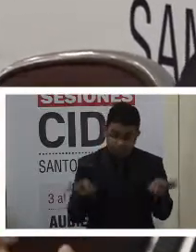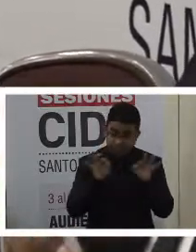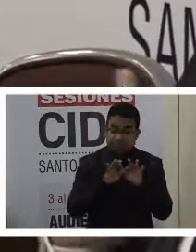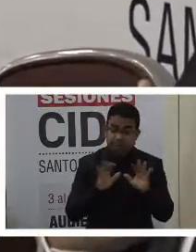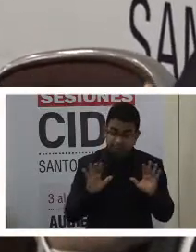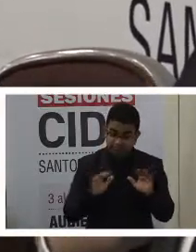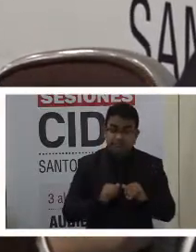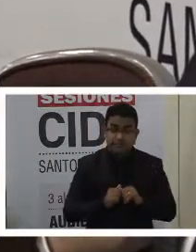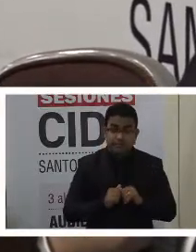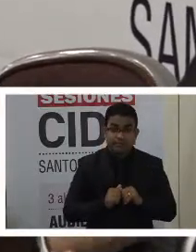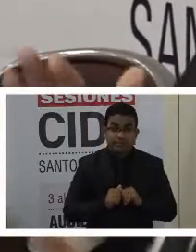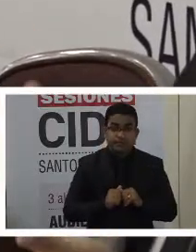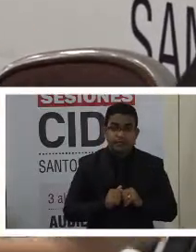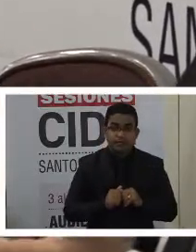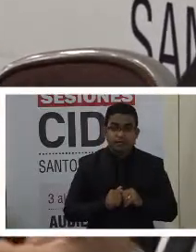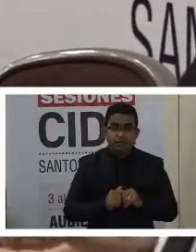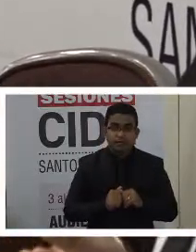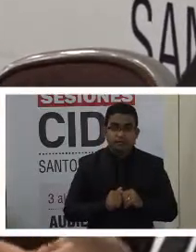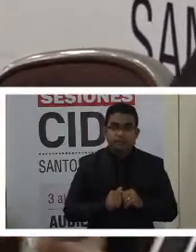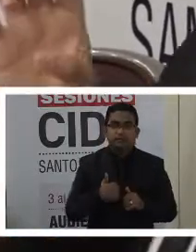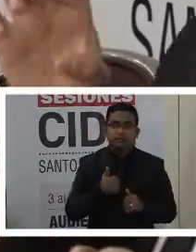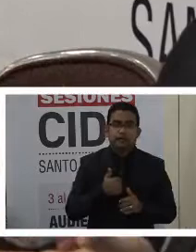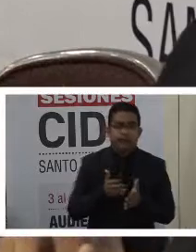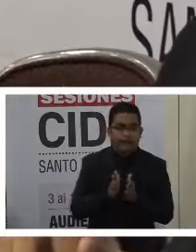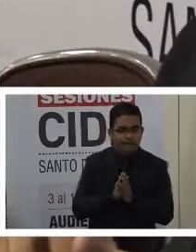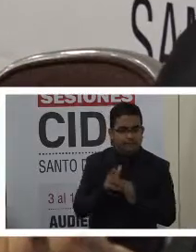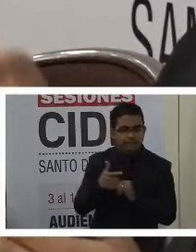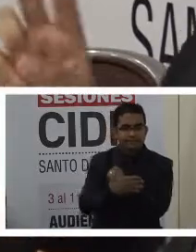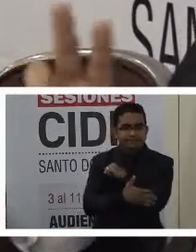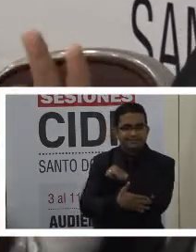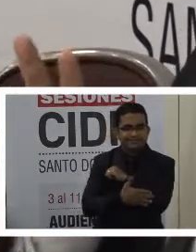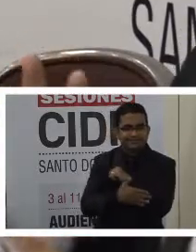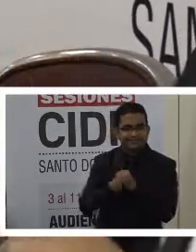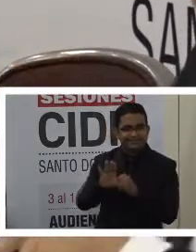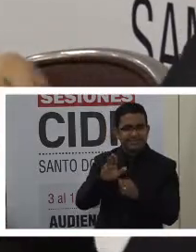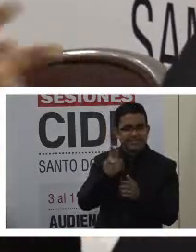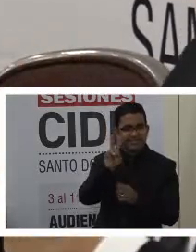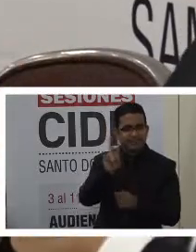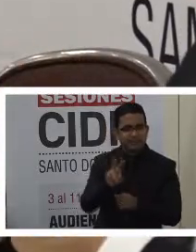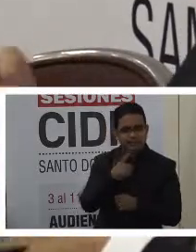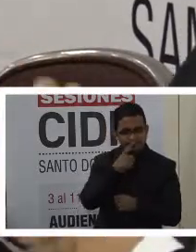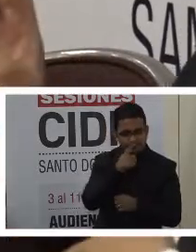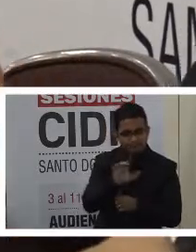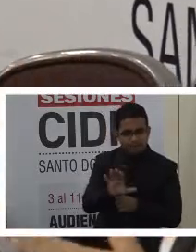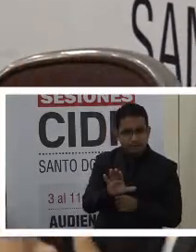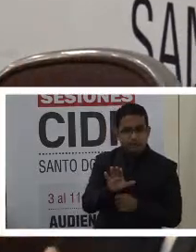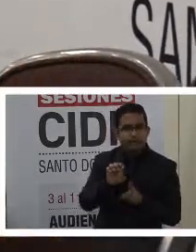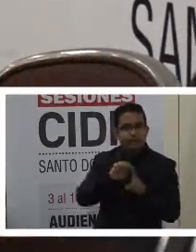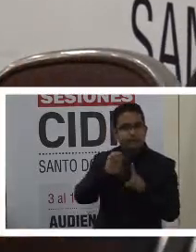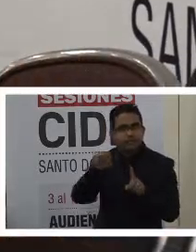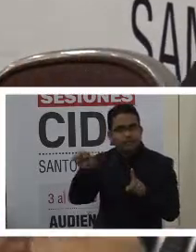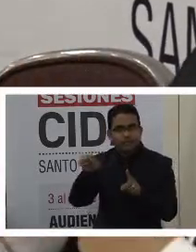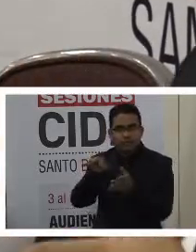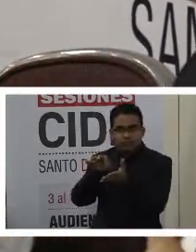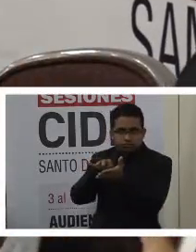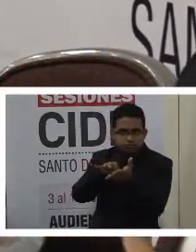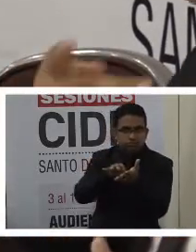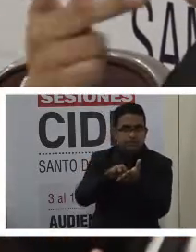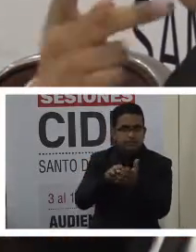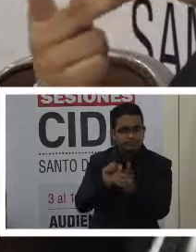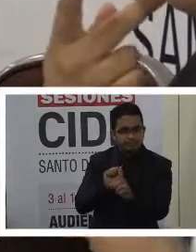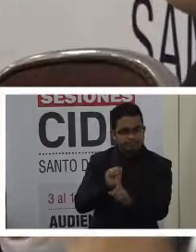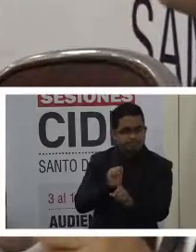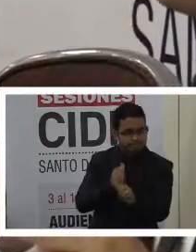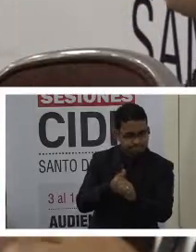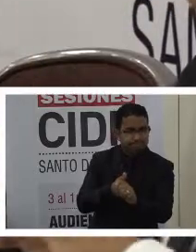simplemente llamo al Estado de Venezuela de actualizar las estadísticas, porque en general en materia de política pública, cierto,